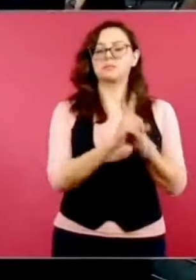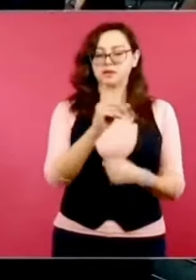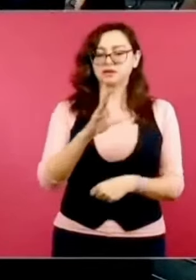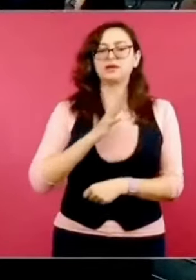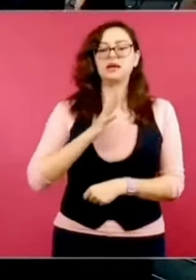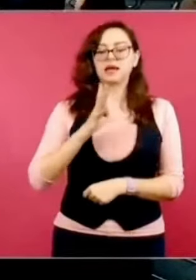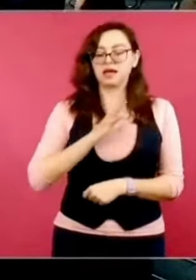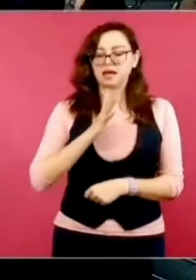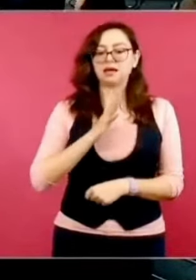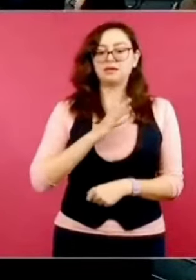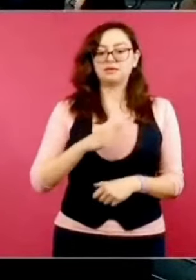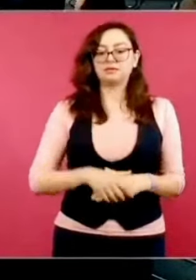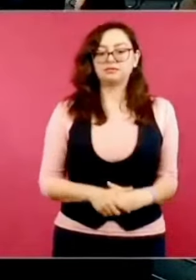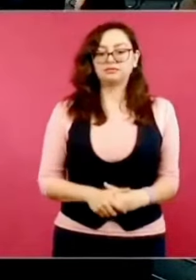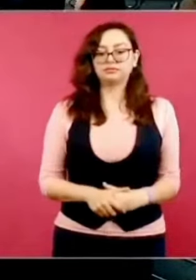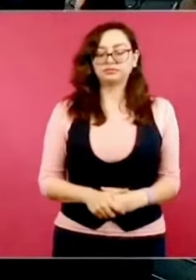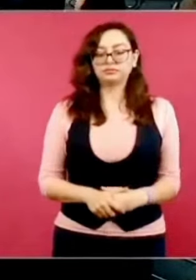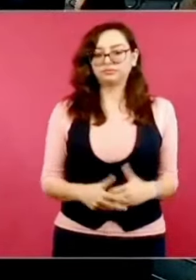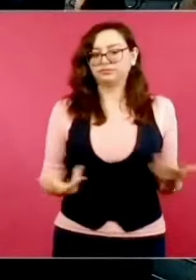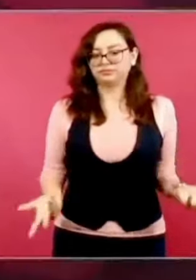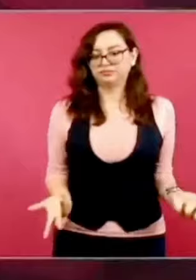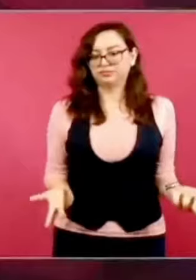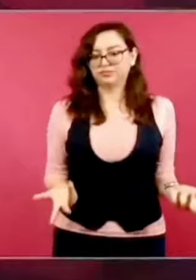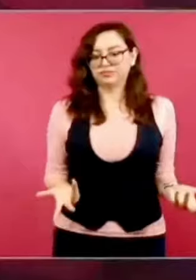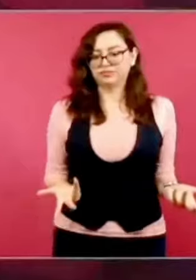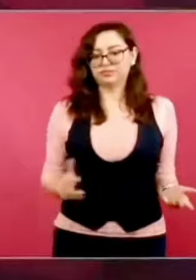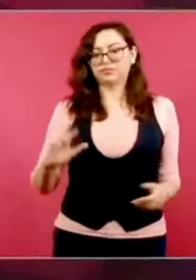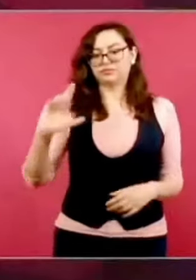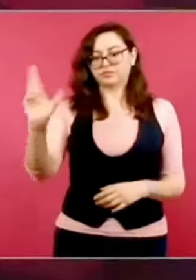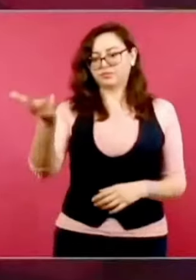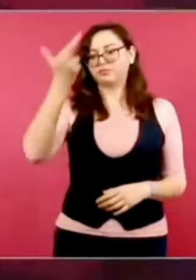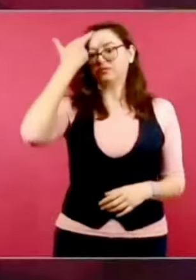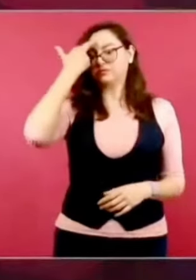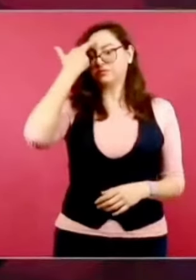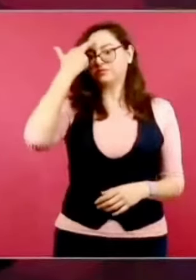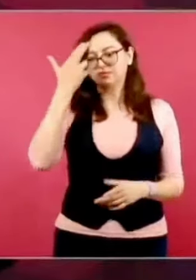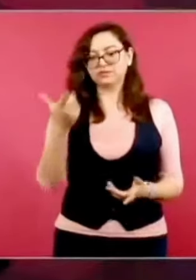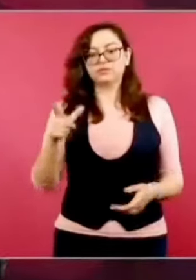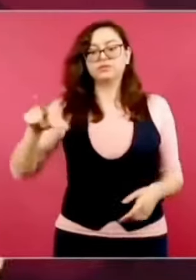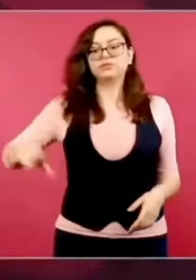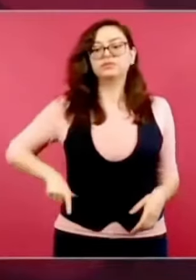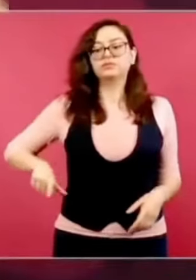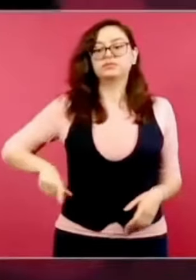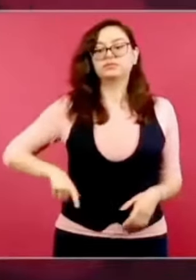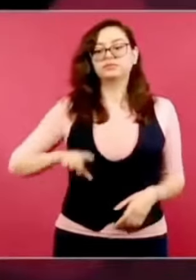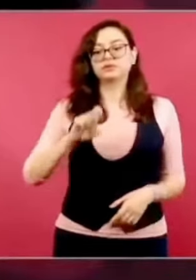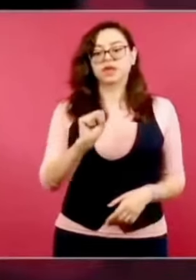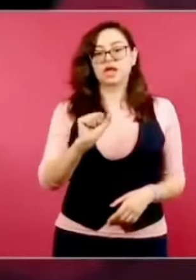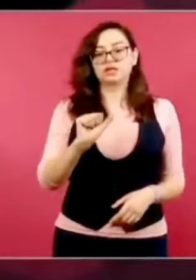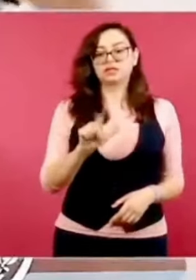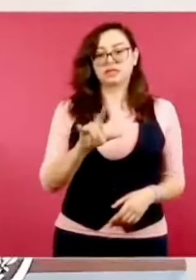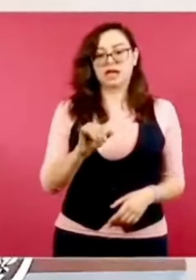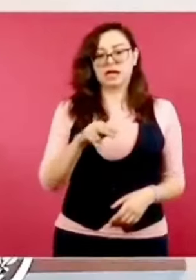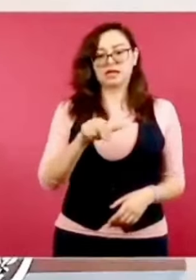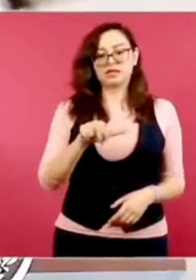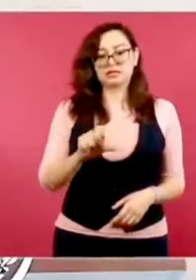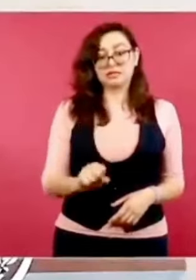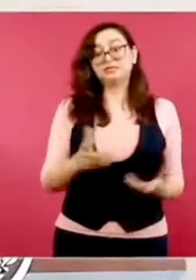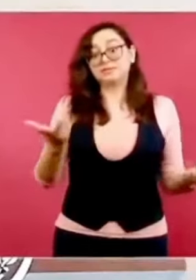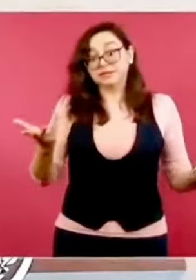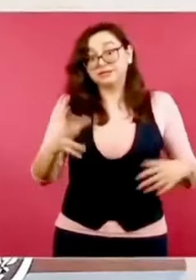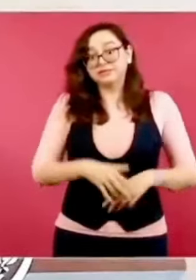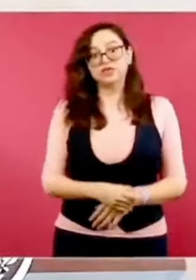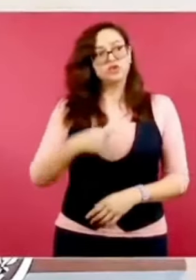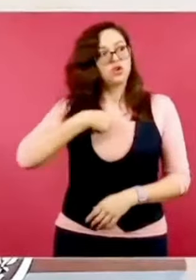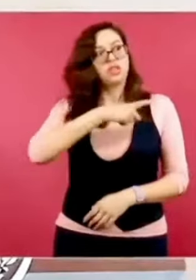que durante el gobierno de Salinas hace relativamente poco, por eso tengo que estar repite y repite y repite,